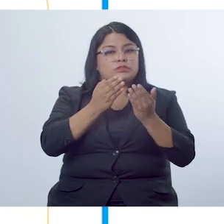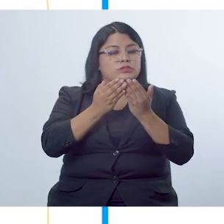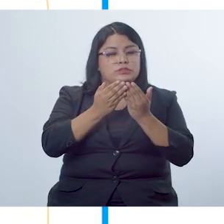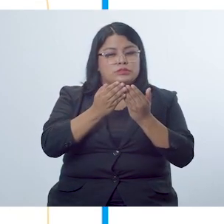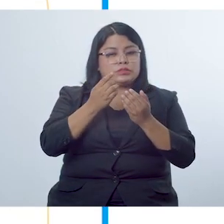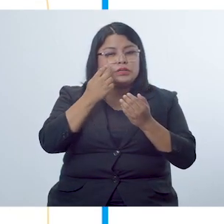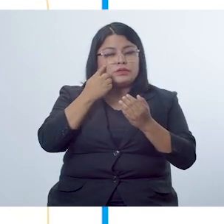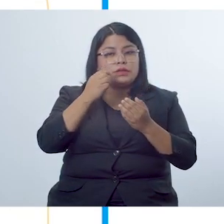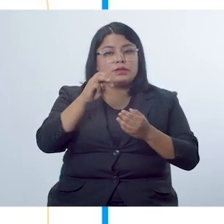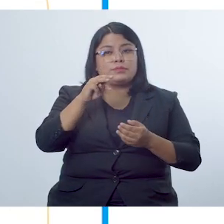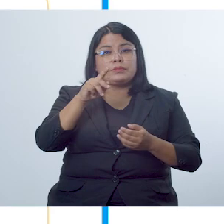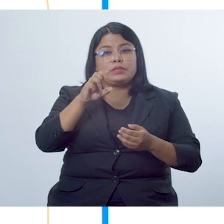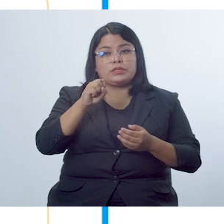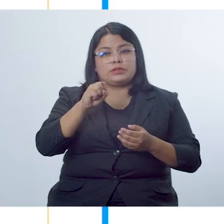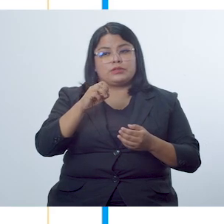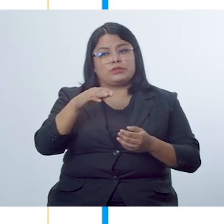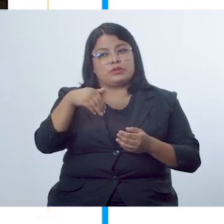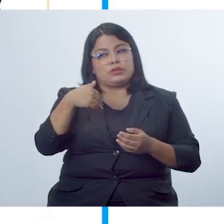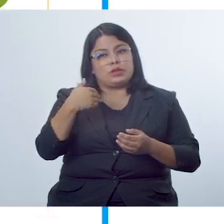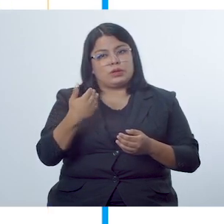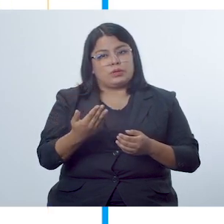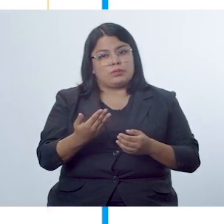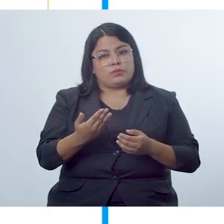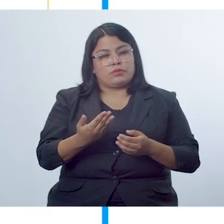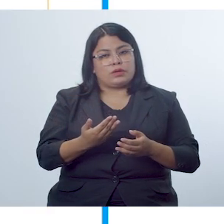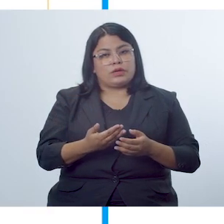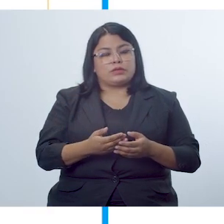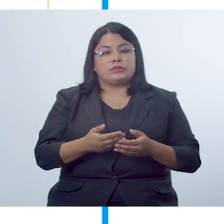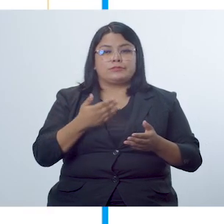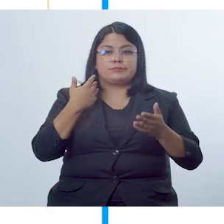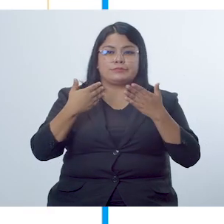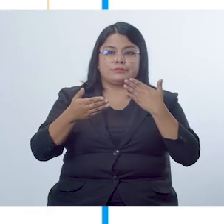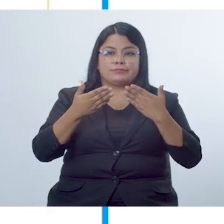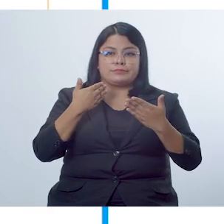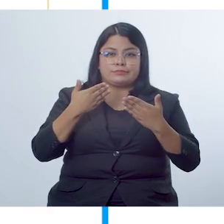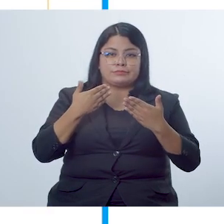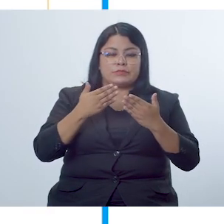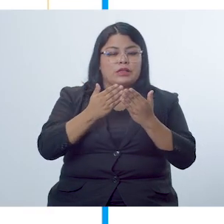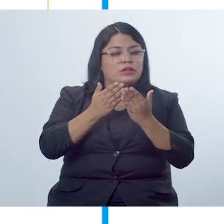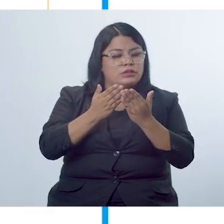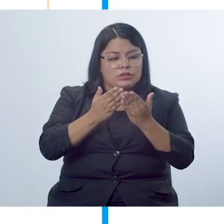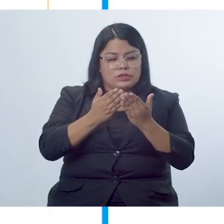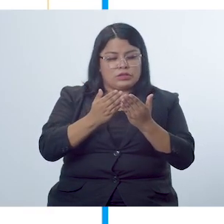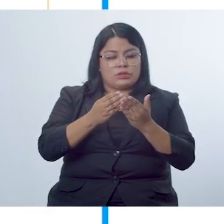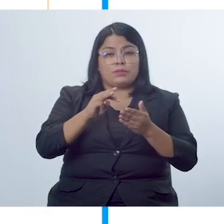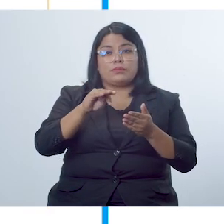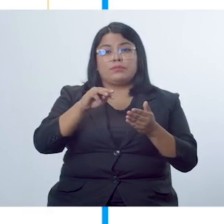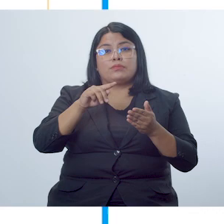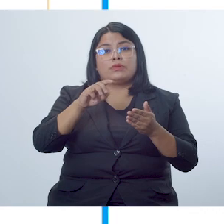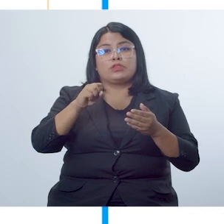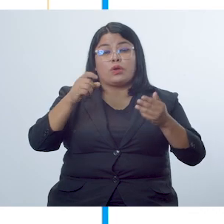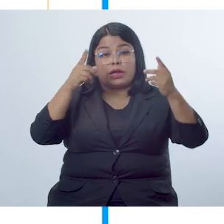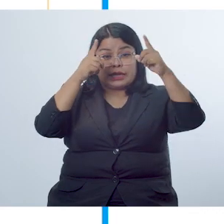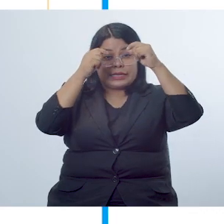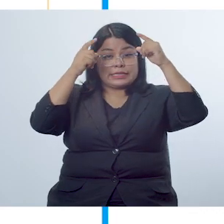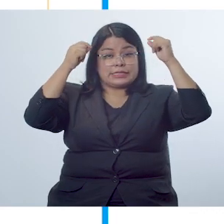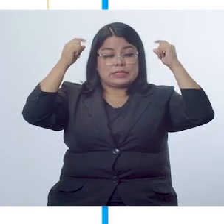entorno y ha hablado sobre mitos. Después, los ha definido, ha leído un mito griego,